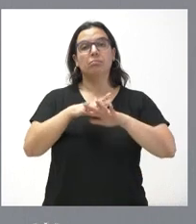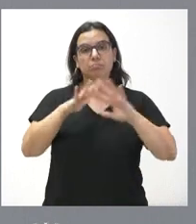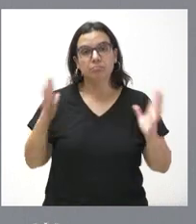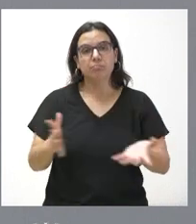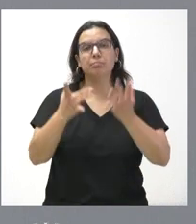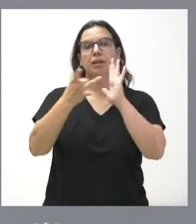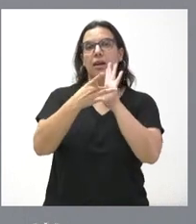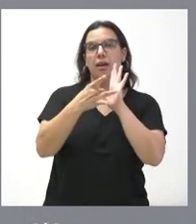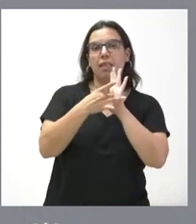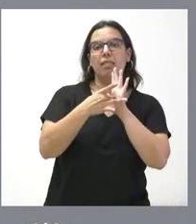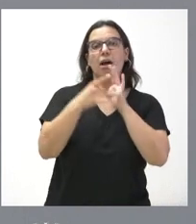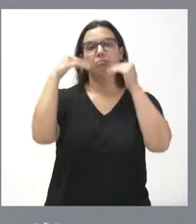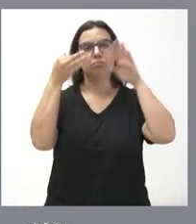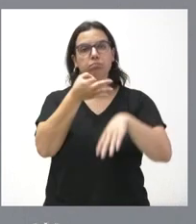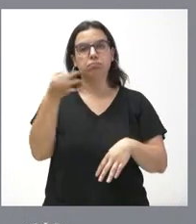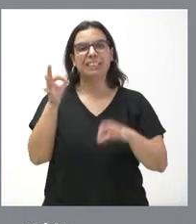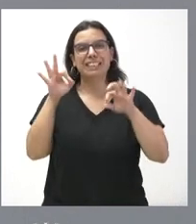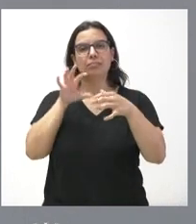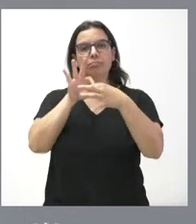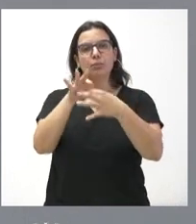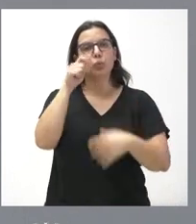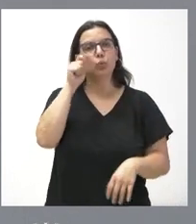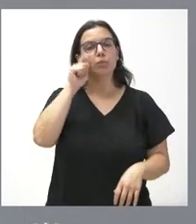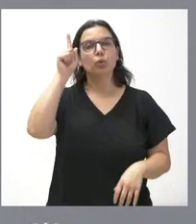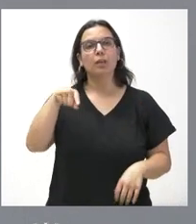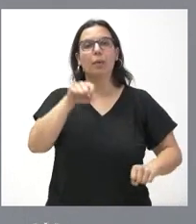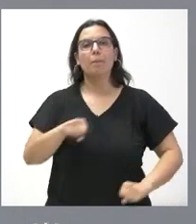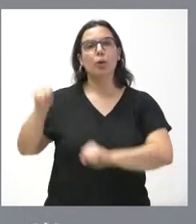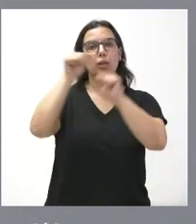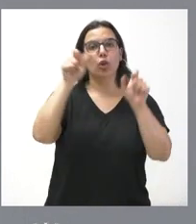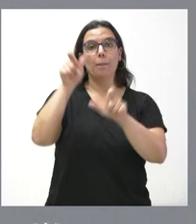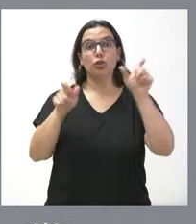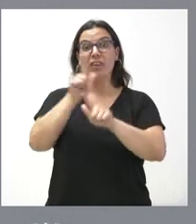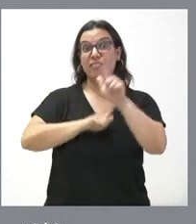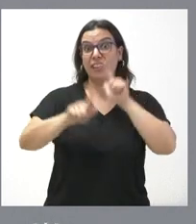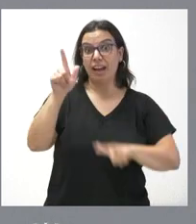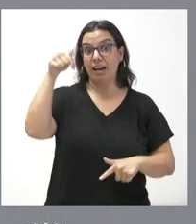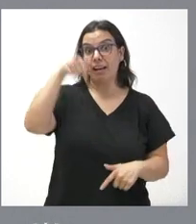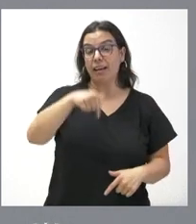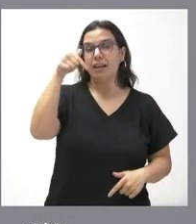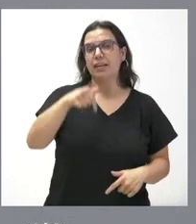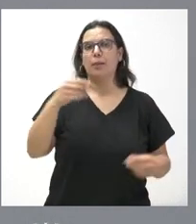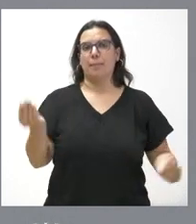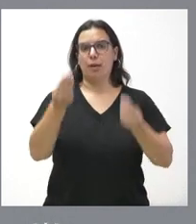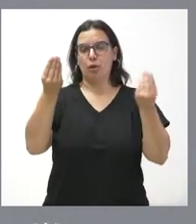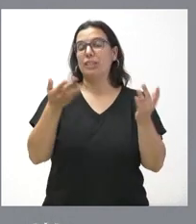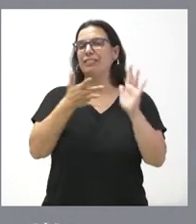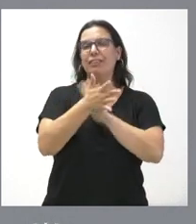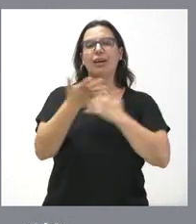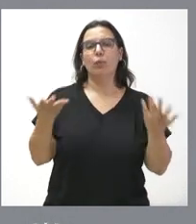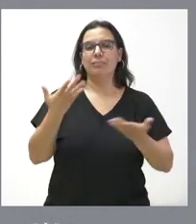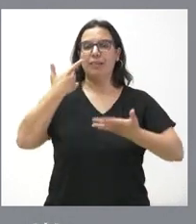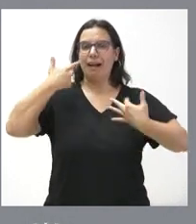y la excelencia del turismo y para ampliar la protección a los viajeros. Se trata sobre todo de mejorar las garantías